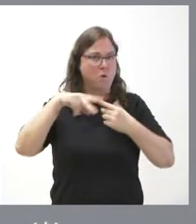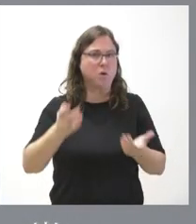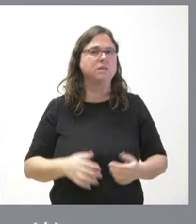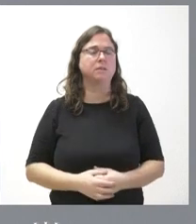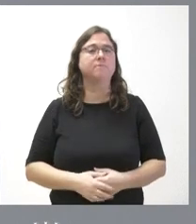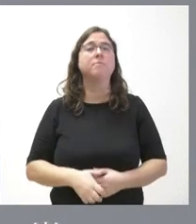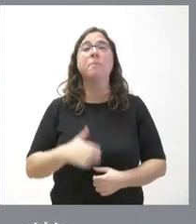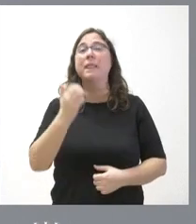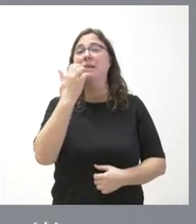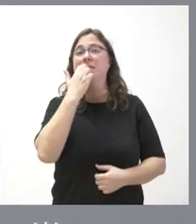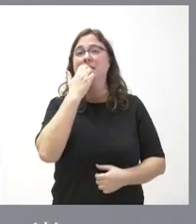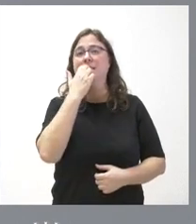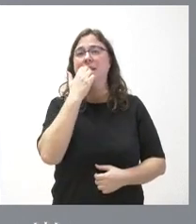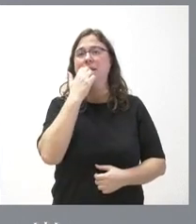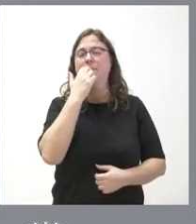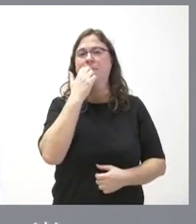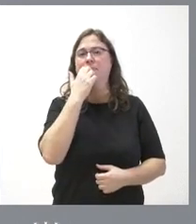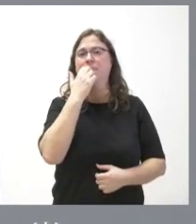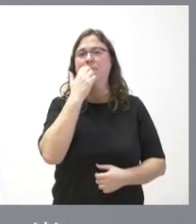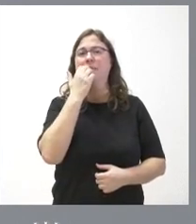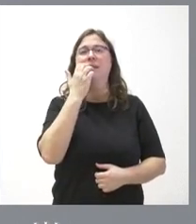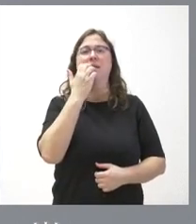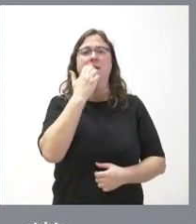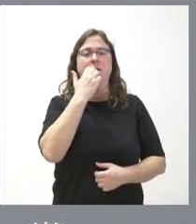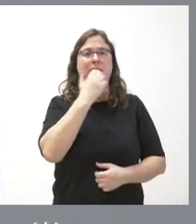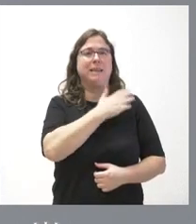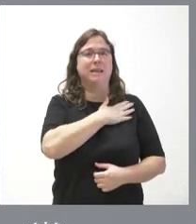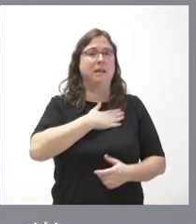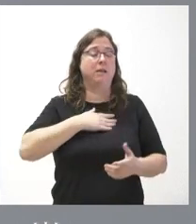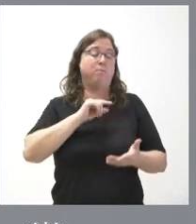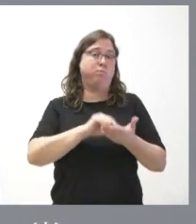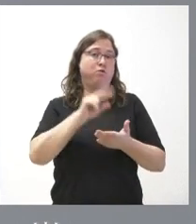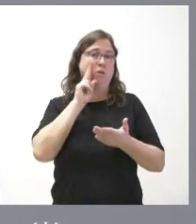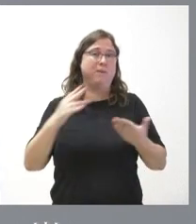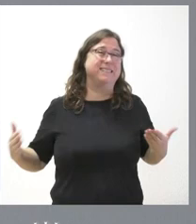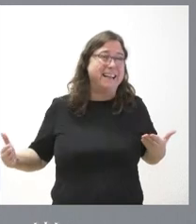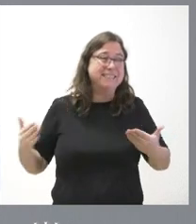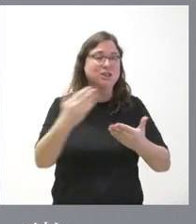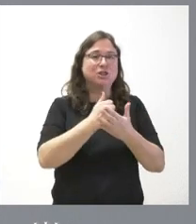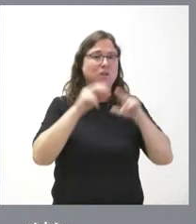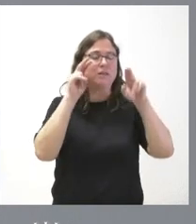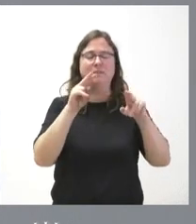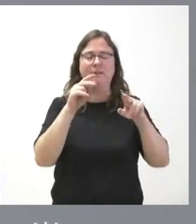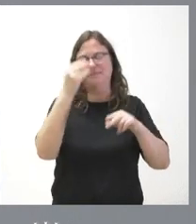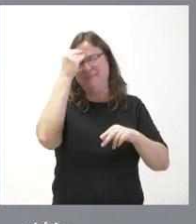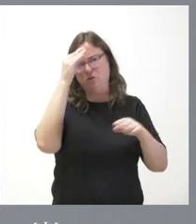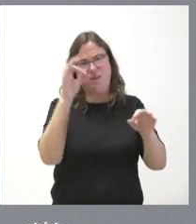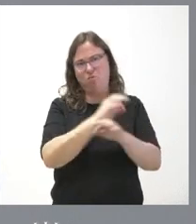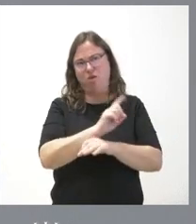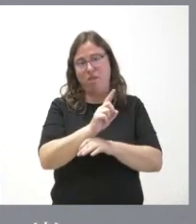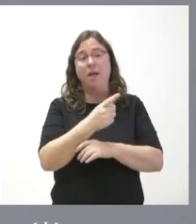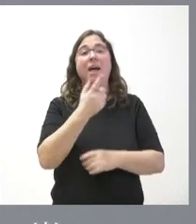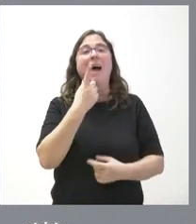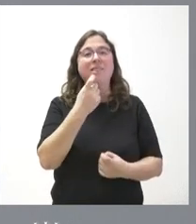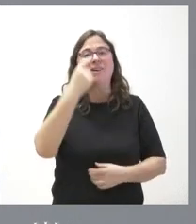si lo que se trata es de poner en el punto de mira todas las residencias yo creo que el foco está equivocado lo que se trata es saber